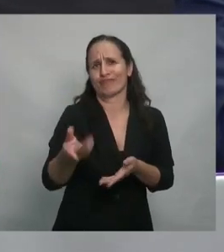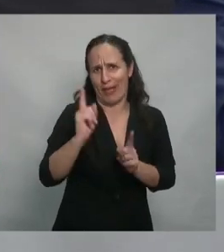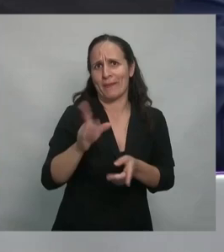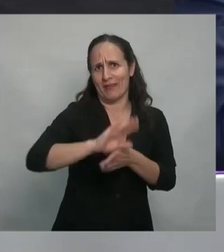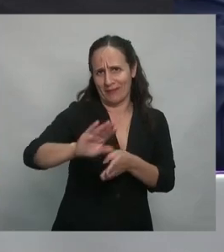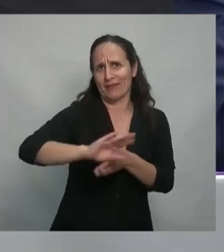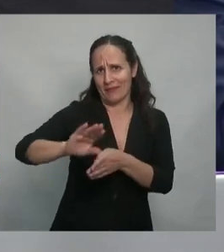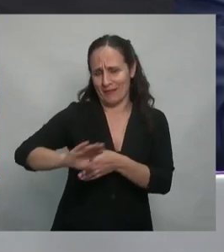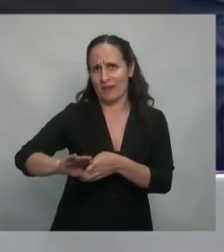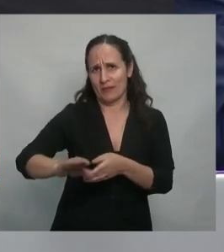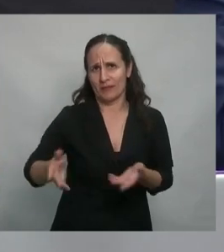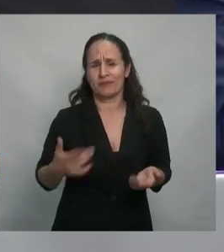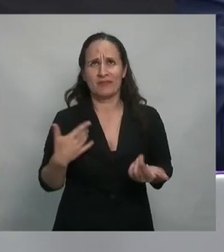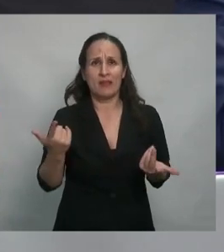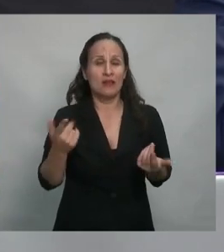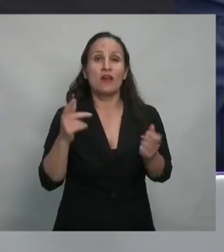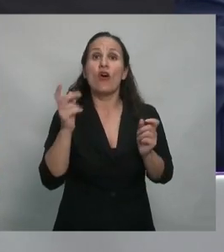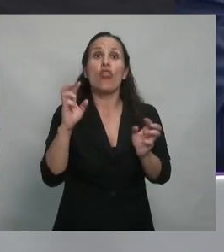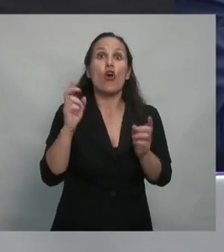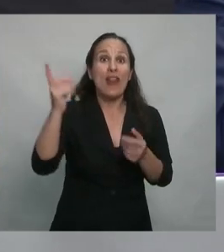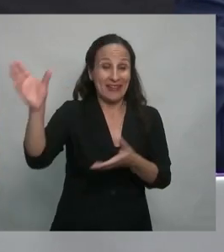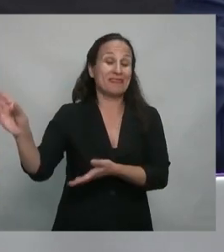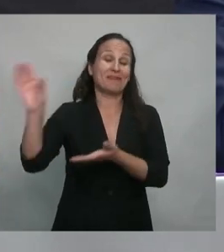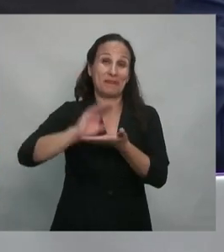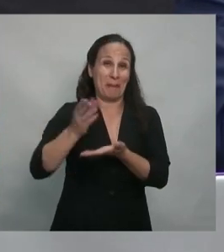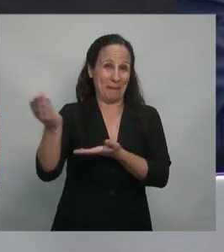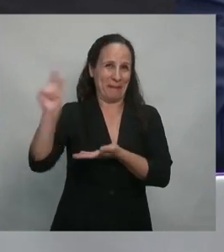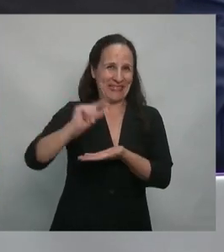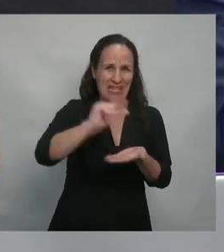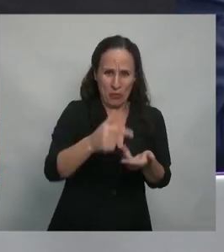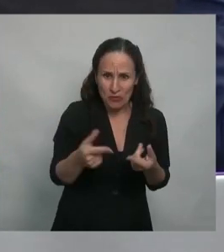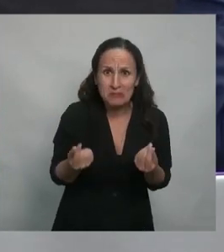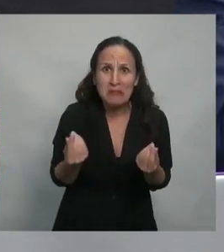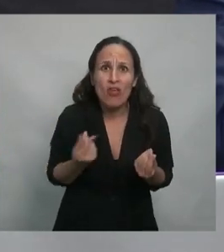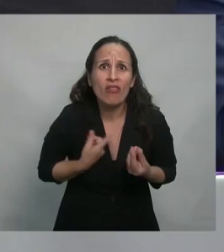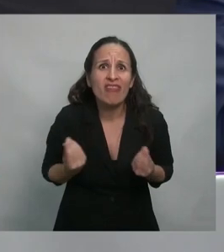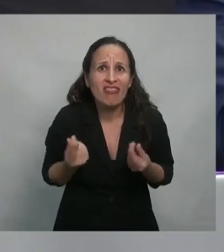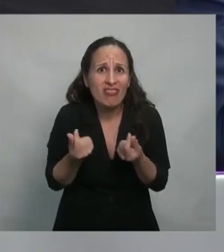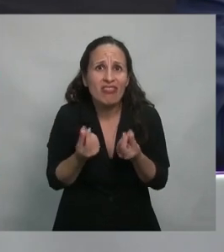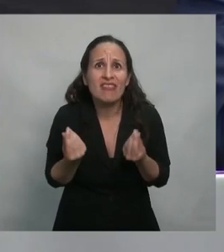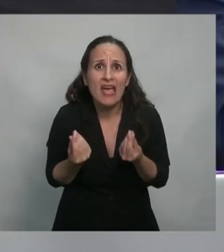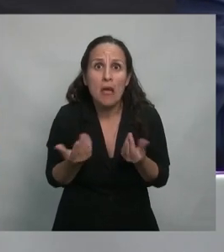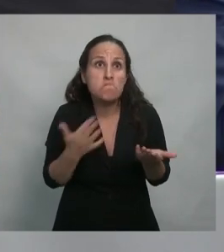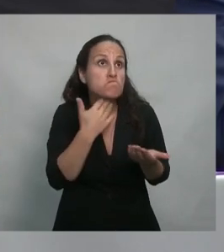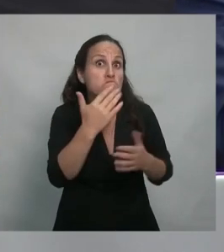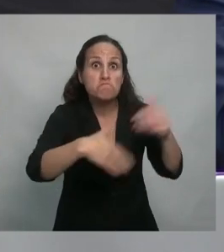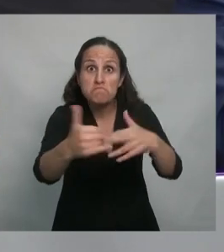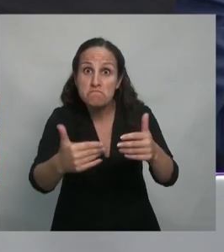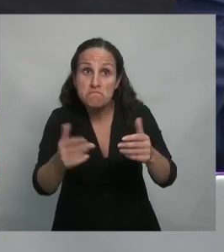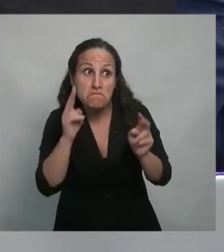e ingreso de dólares que no sabemos dónde están, porque en realidad no pueden verificarse ni en obras,